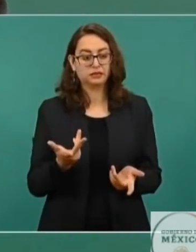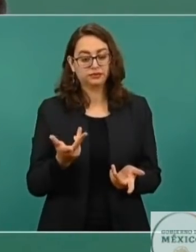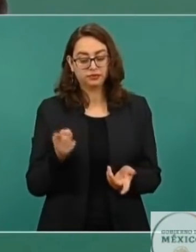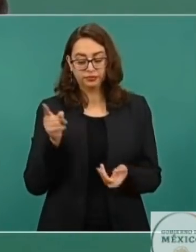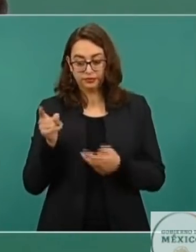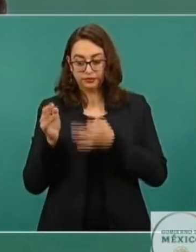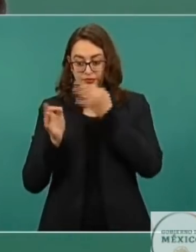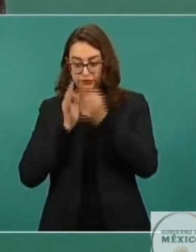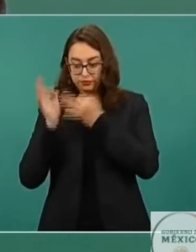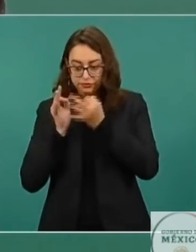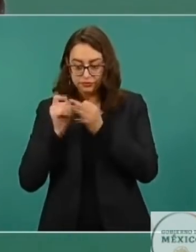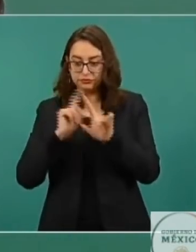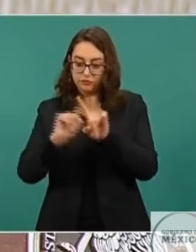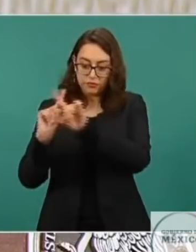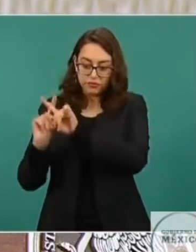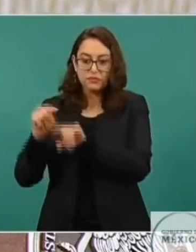los machuchones.